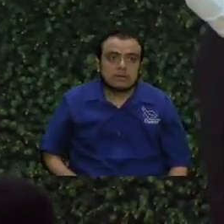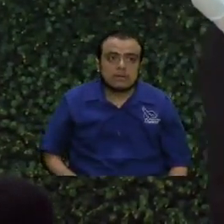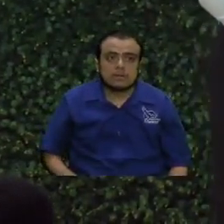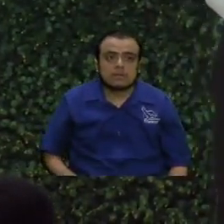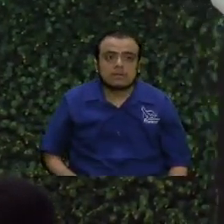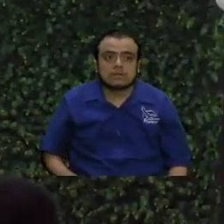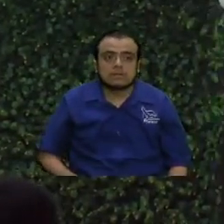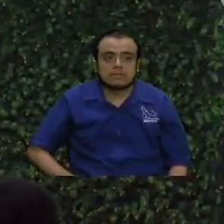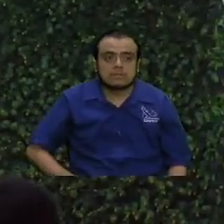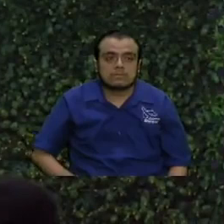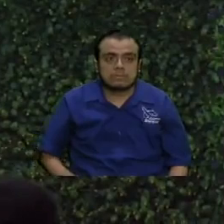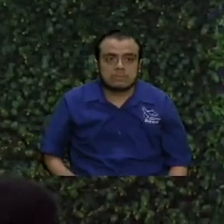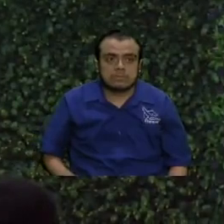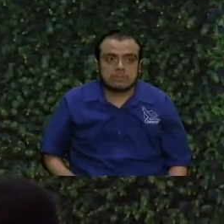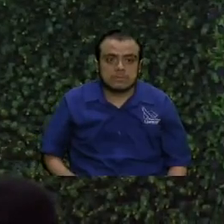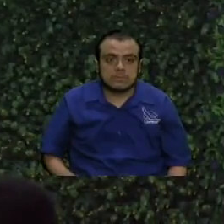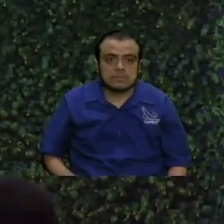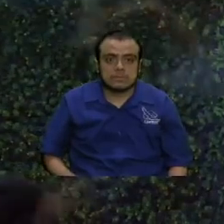gloria a Dios